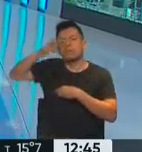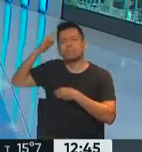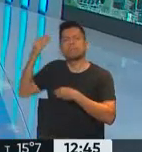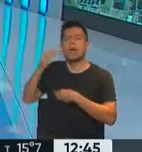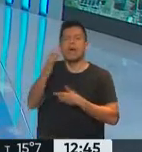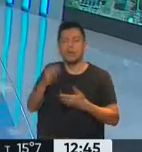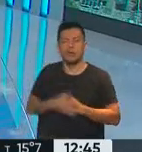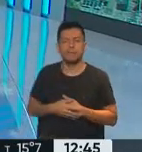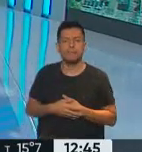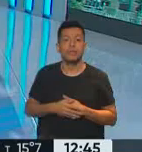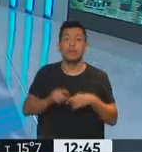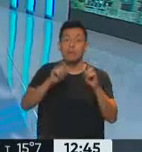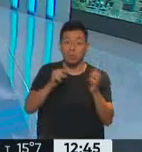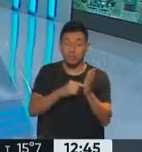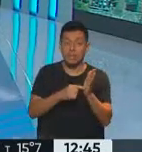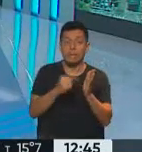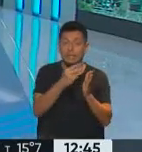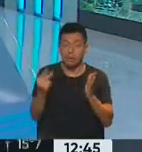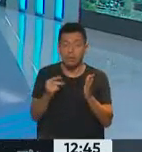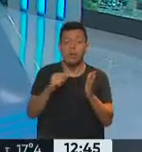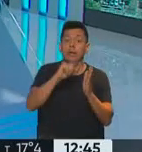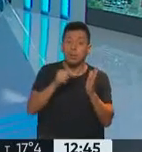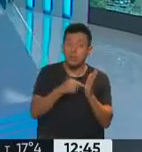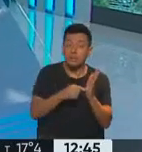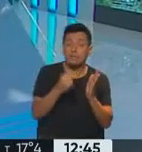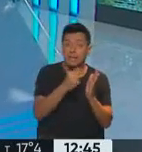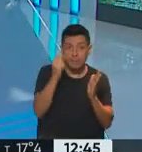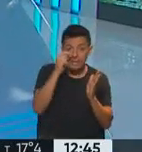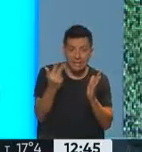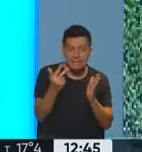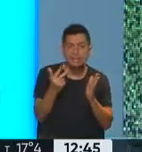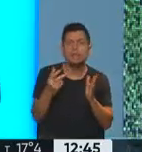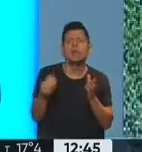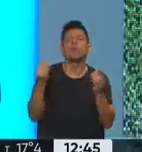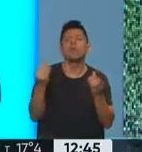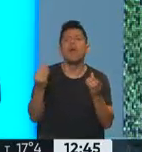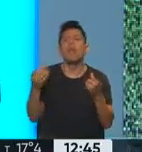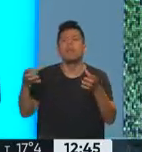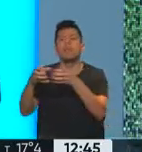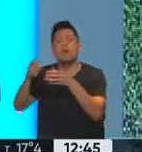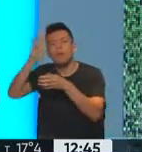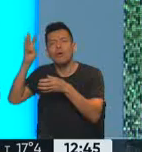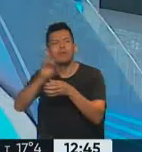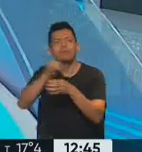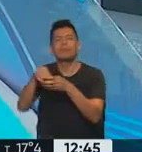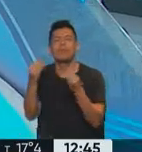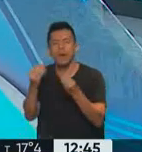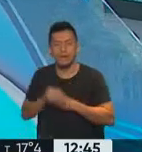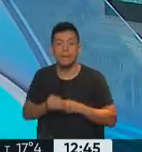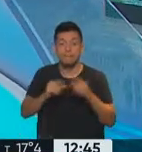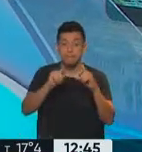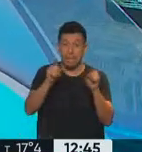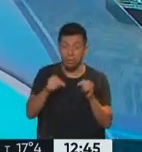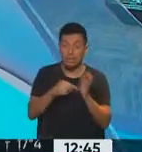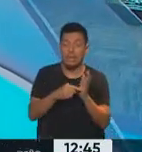sí se reconoce, en la pregunta 23, de que a qué pueblo indígena pertenece, y en la pregunta 24, si